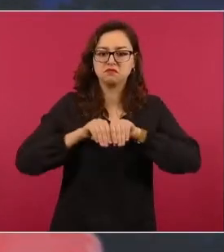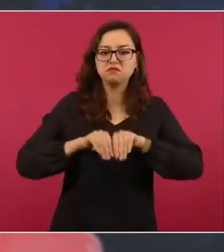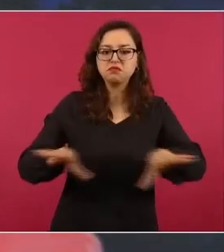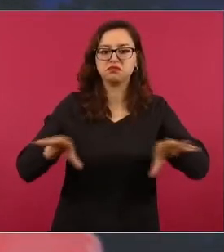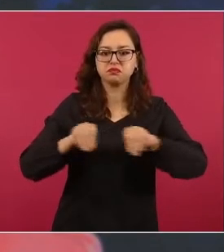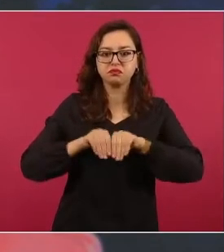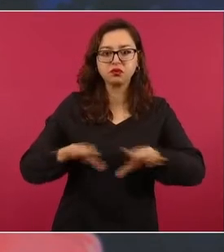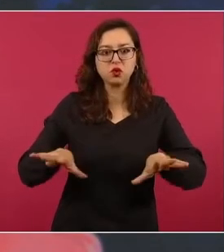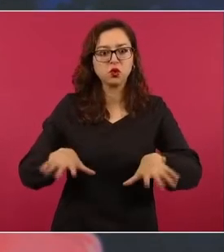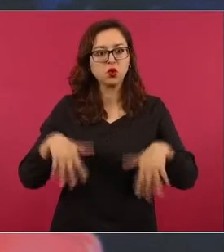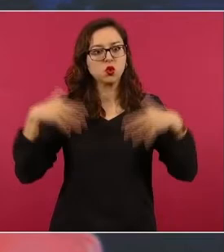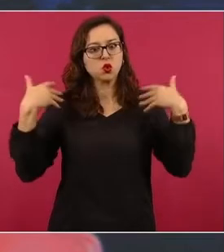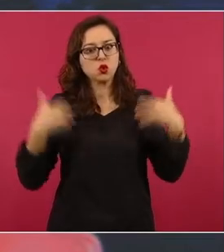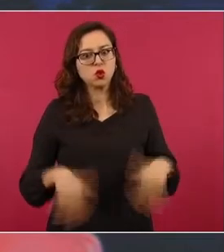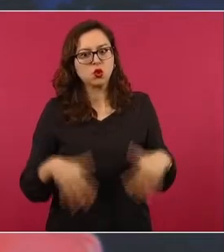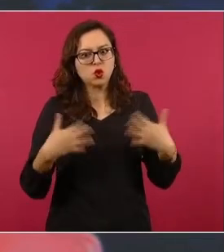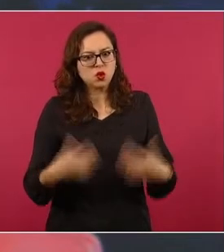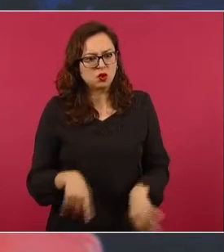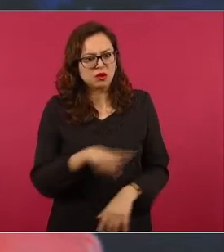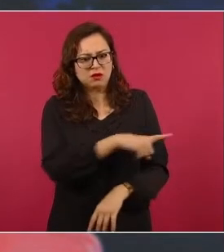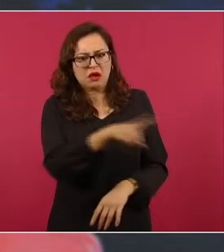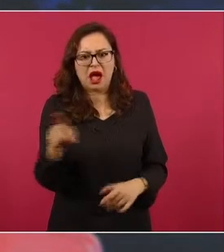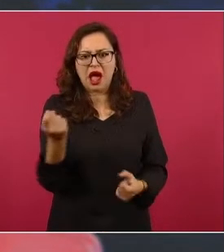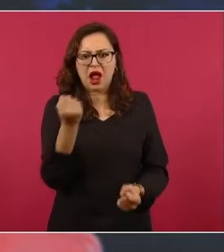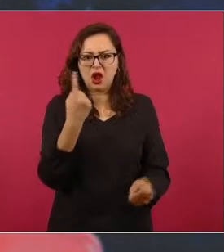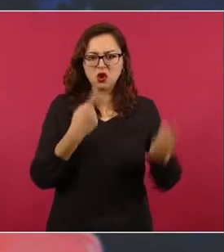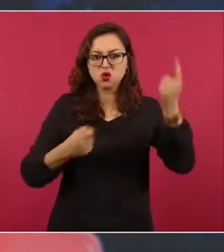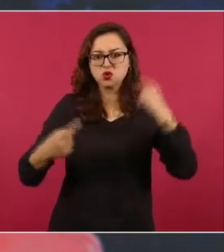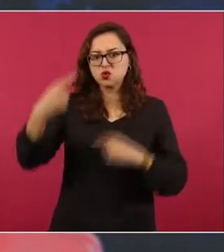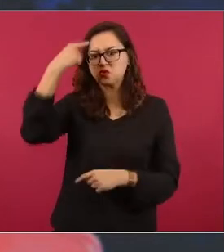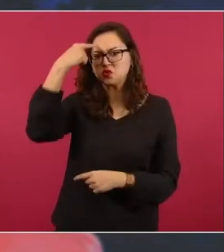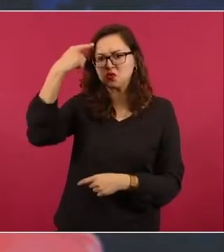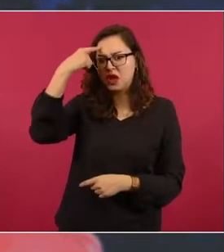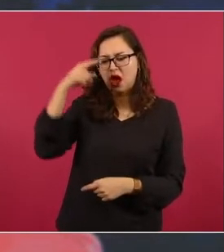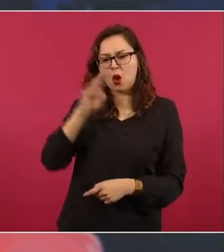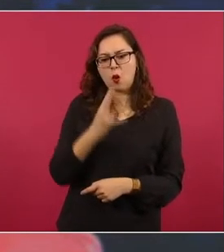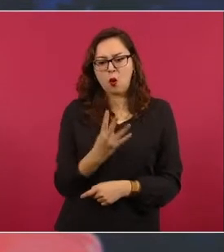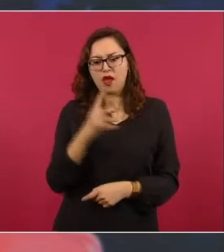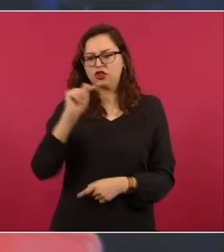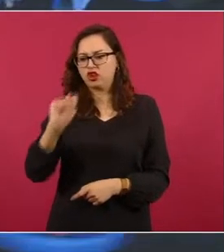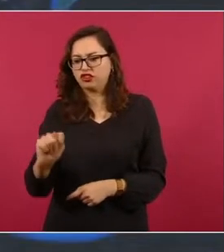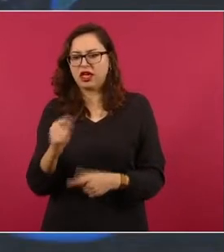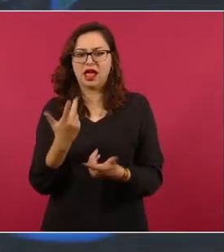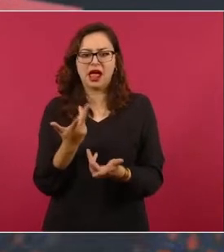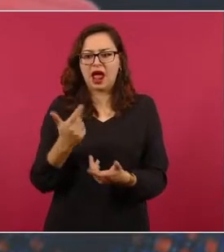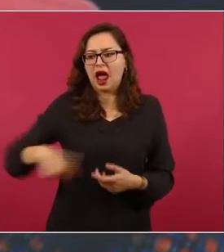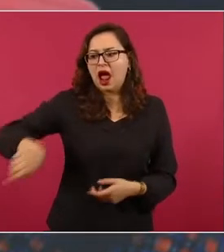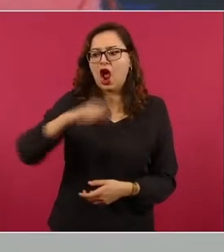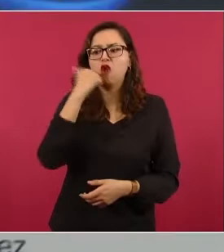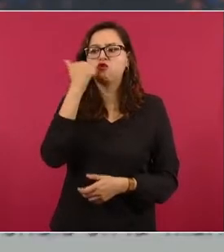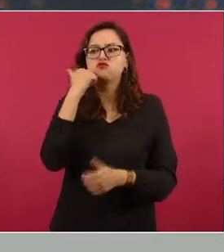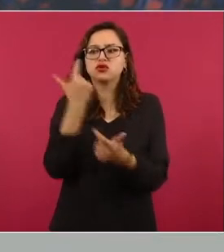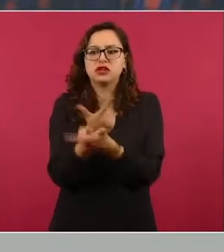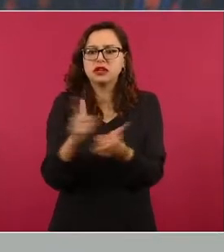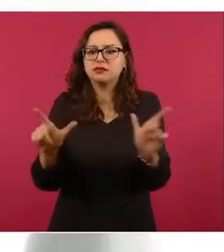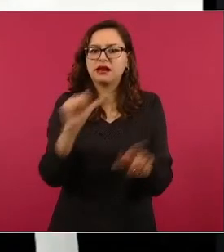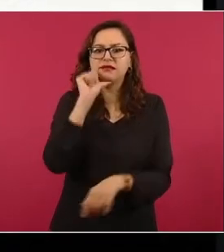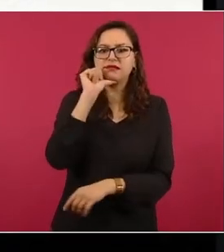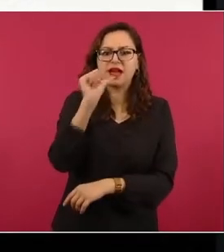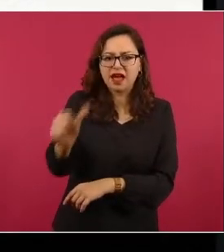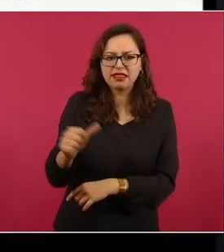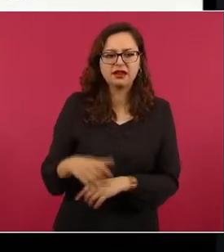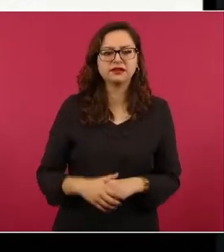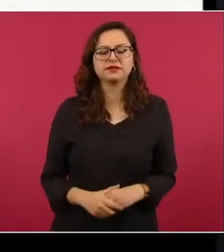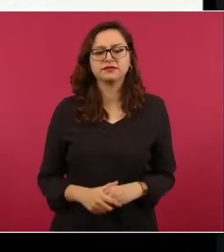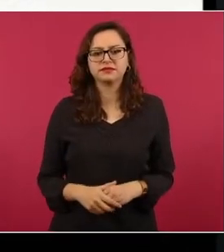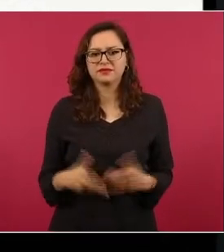un bodrio marxista, adoctrinamiento pro 4T y un esfuerzo por coartar la libertad de los estudiantes. Los